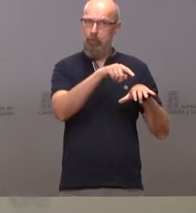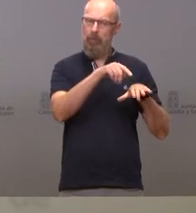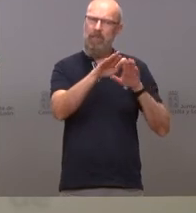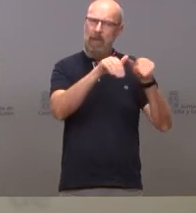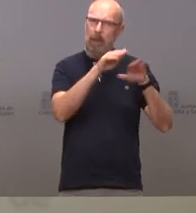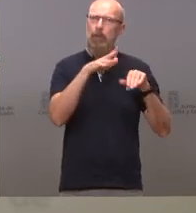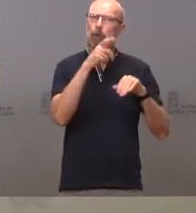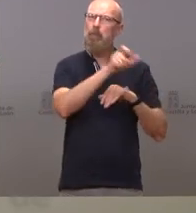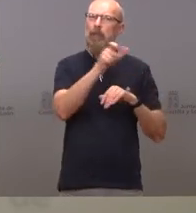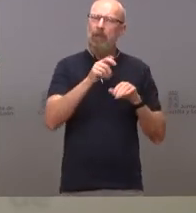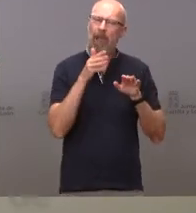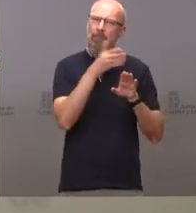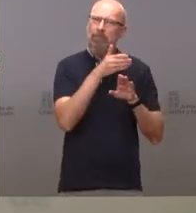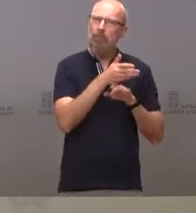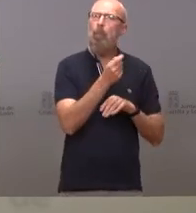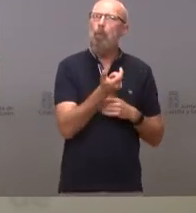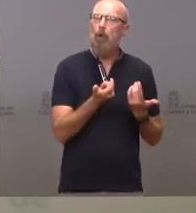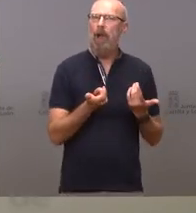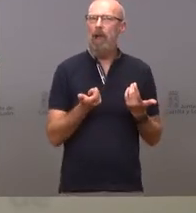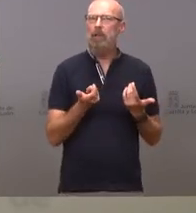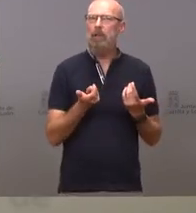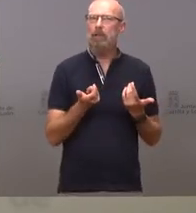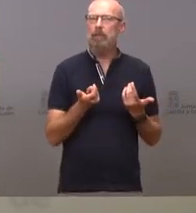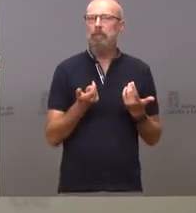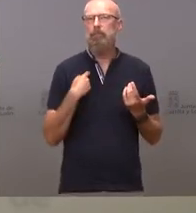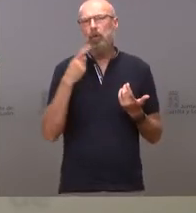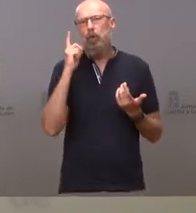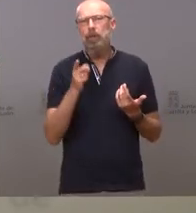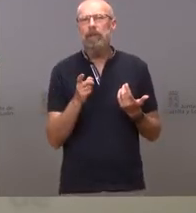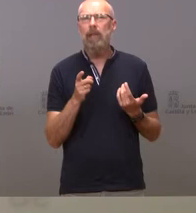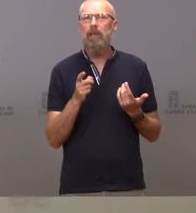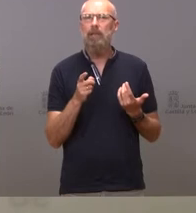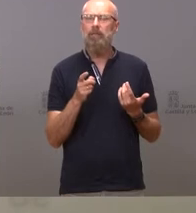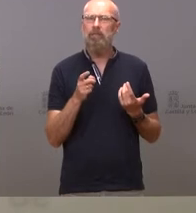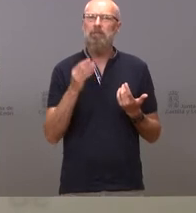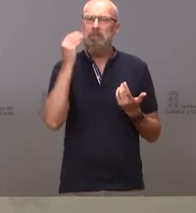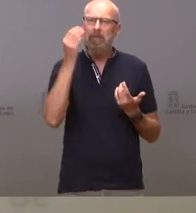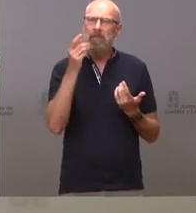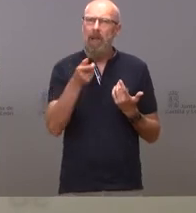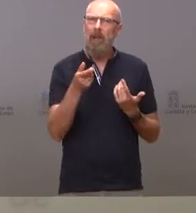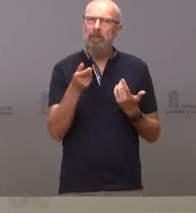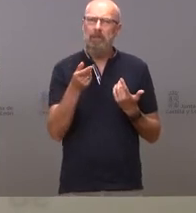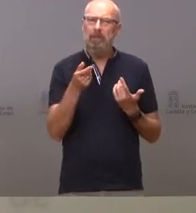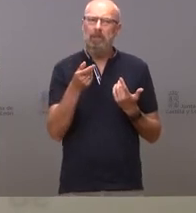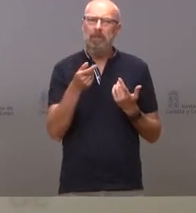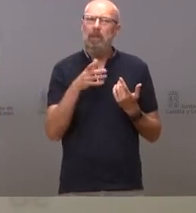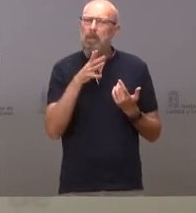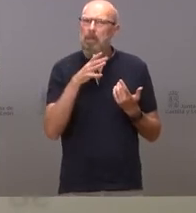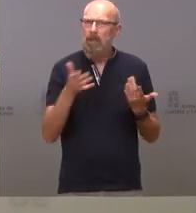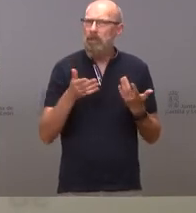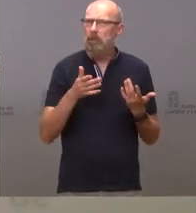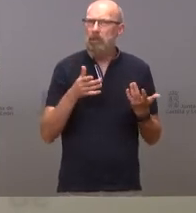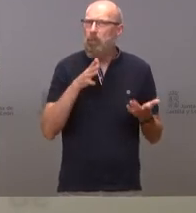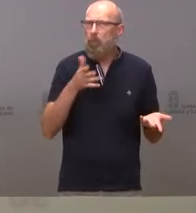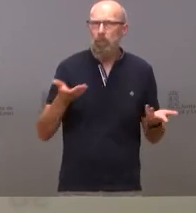poca gente no sé si tienen alguna conclusión sobre lo que está sobre lo que está pasando y